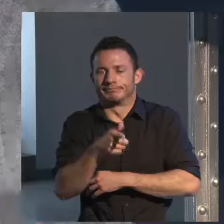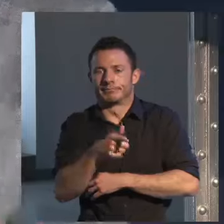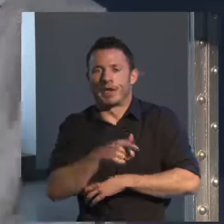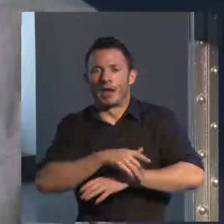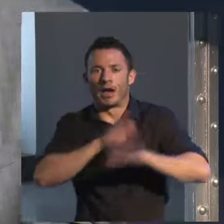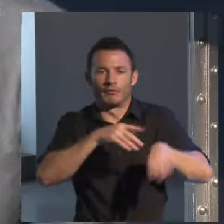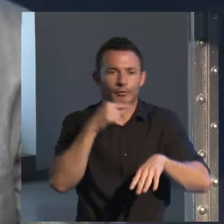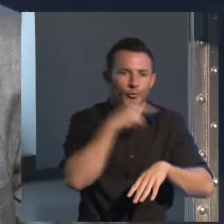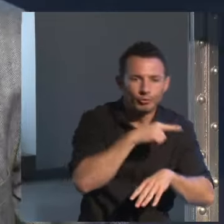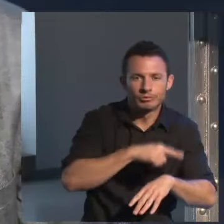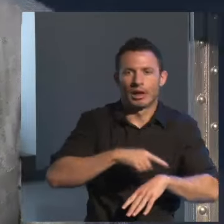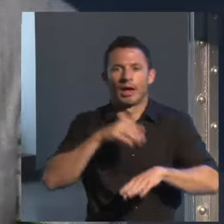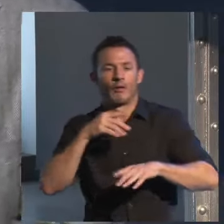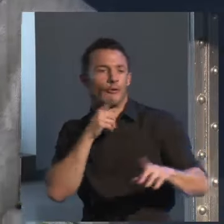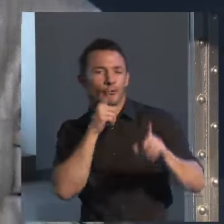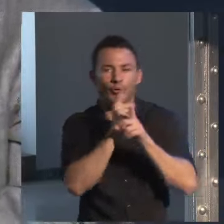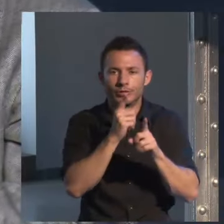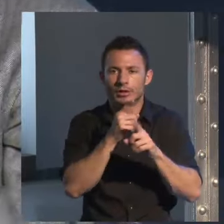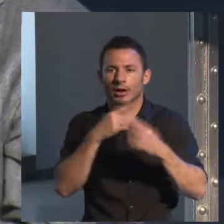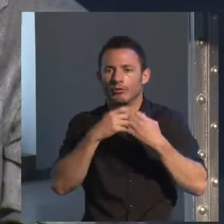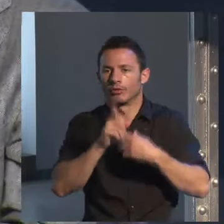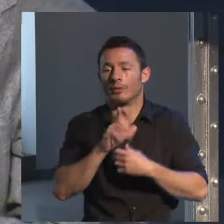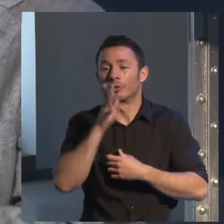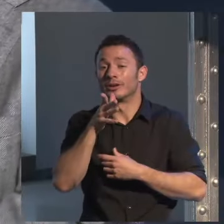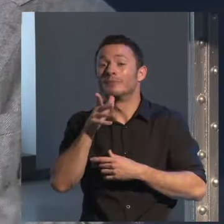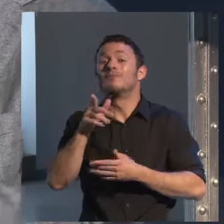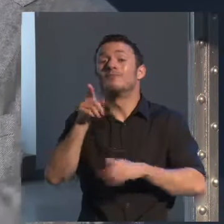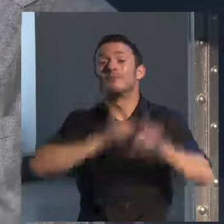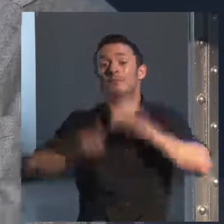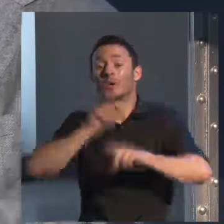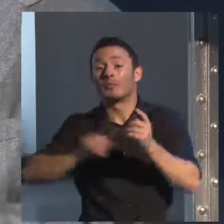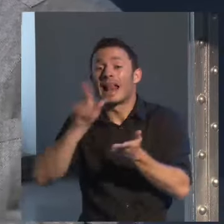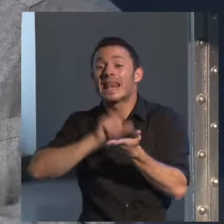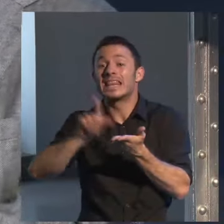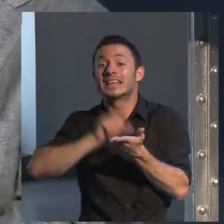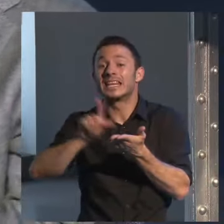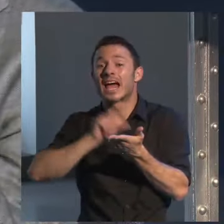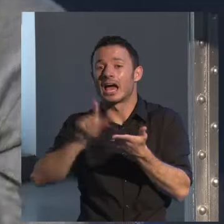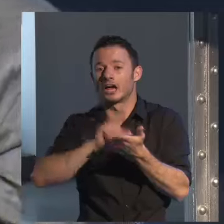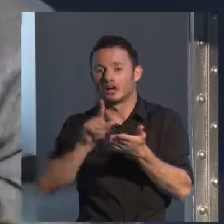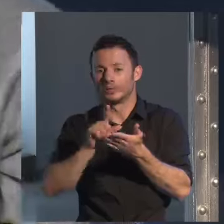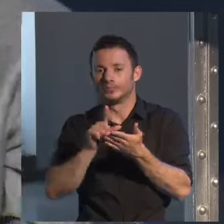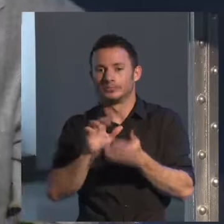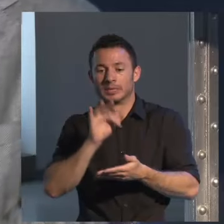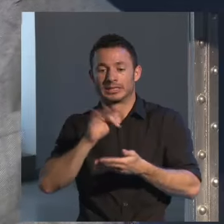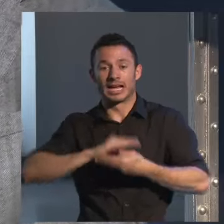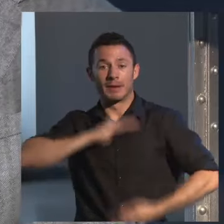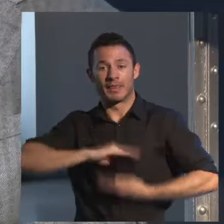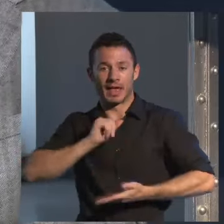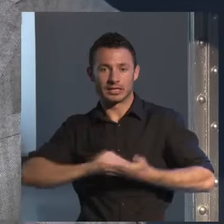no funcionaba porque había un problema técnico literario y de capacidad de escritura propia mía.